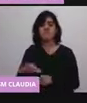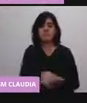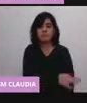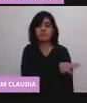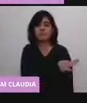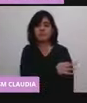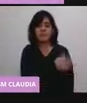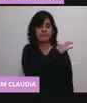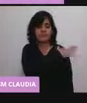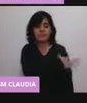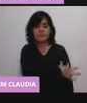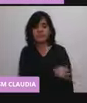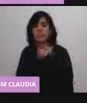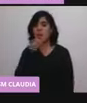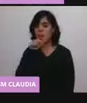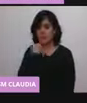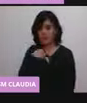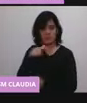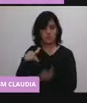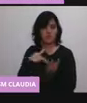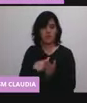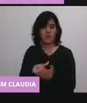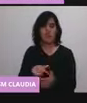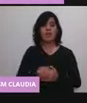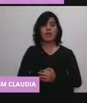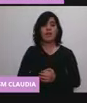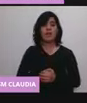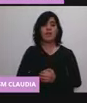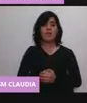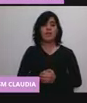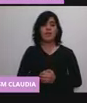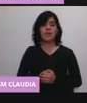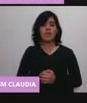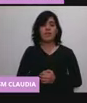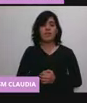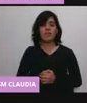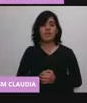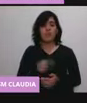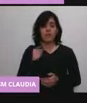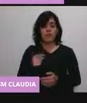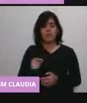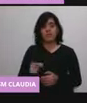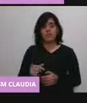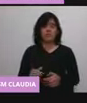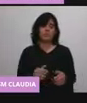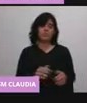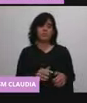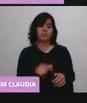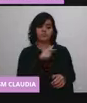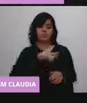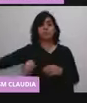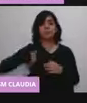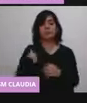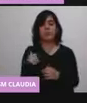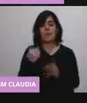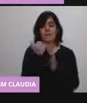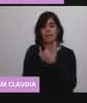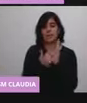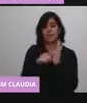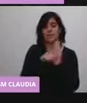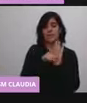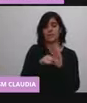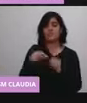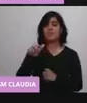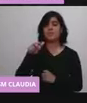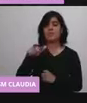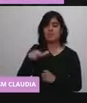intramuscular en el deltoide y debe administrarse. Debe estar en un lugar seguro, a menos 18 grados. Cuando se saca el